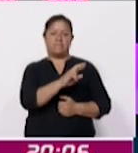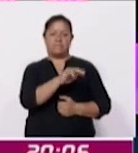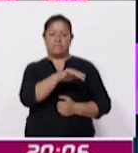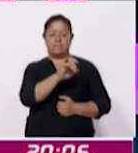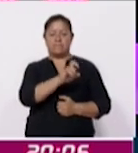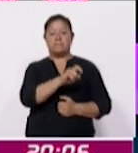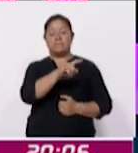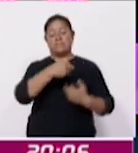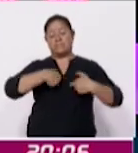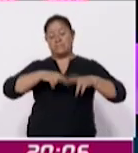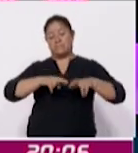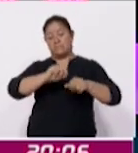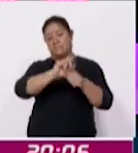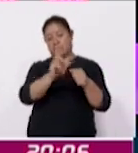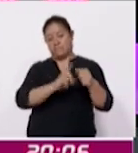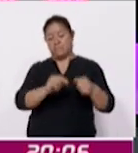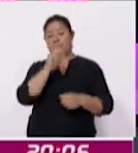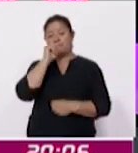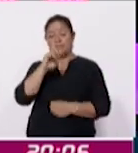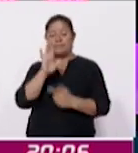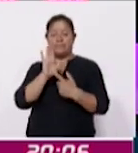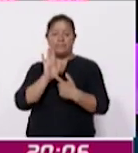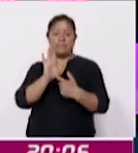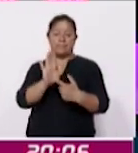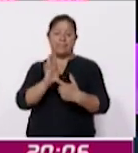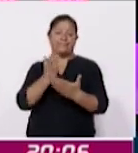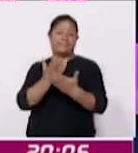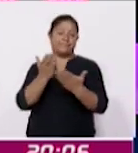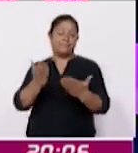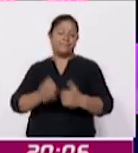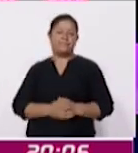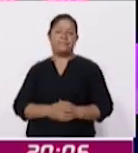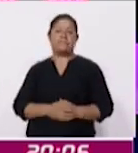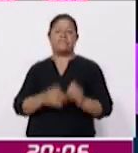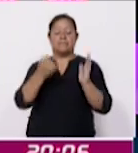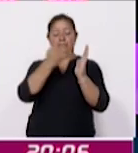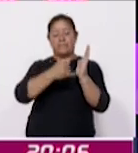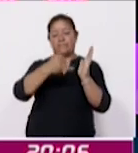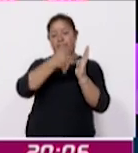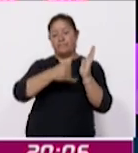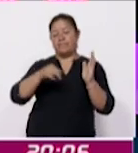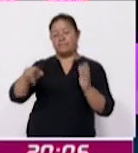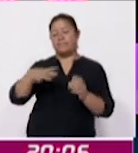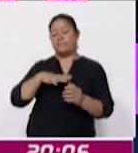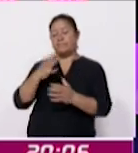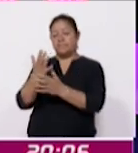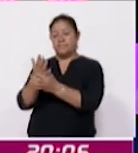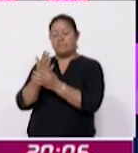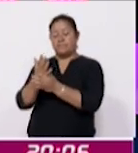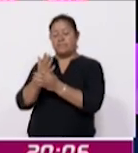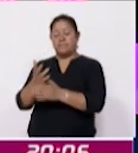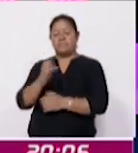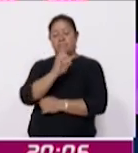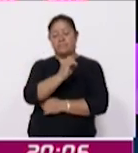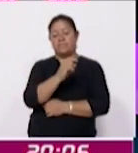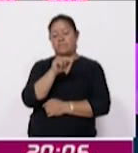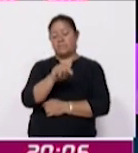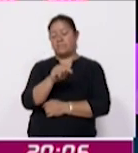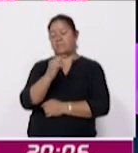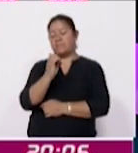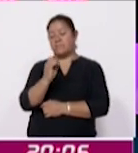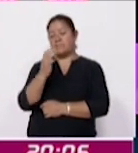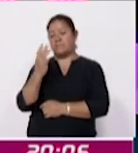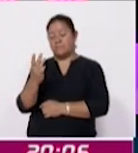nacional. También le damos a conocer ahora que el Inegi reportó una disminución del 0.03